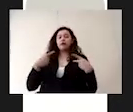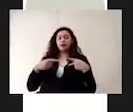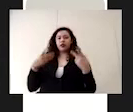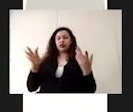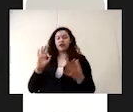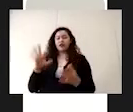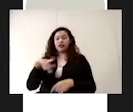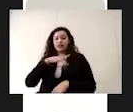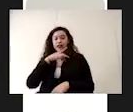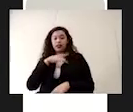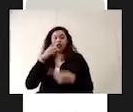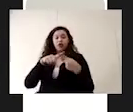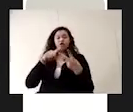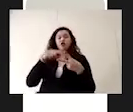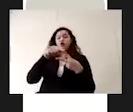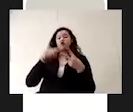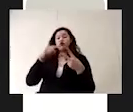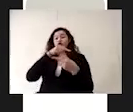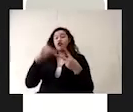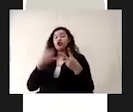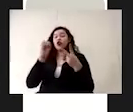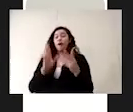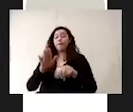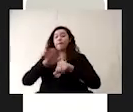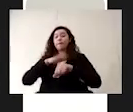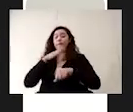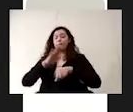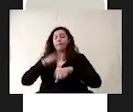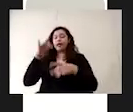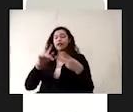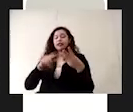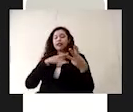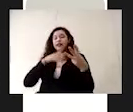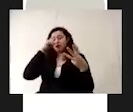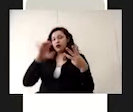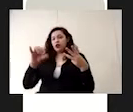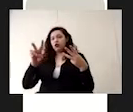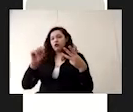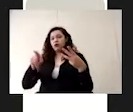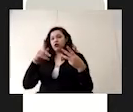presenten dos o más de los síntomas asociados a COVID-19.